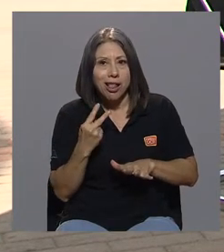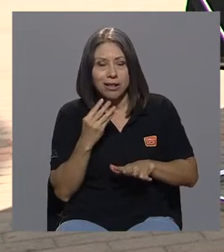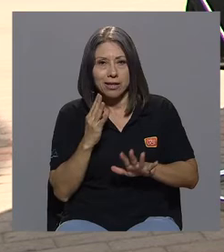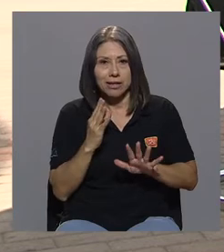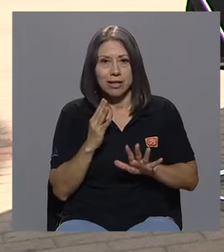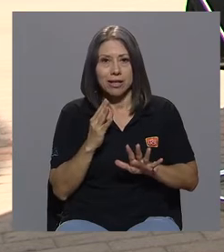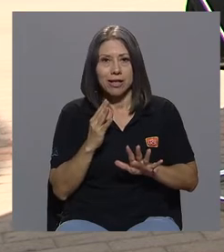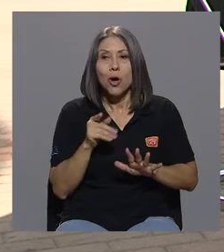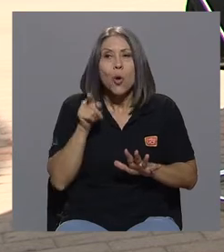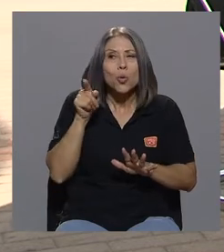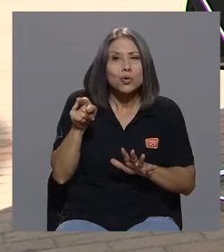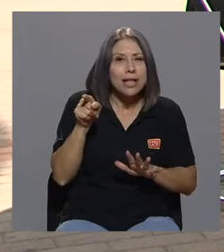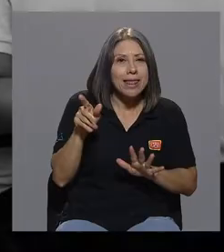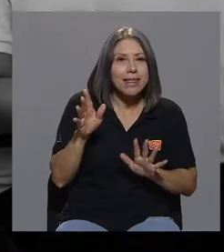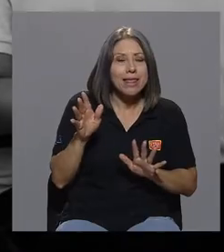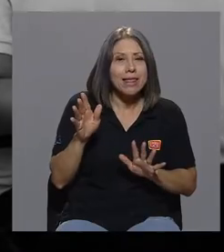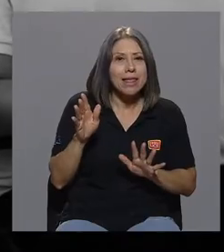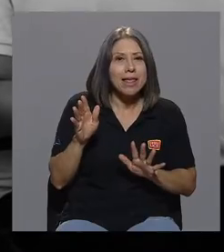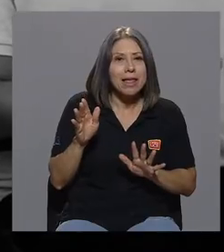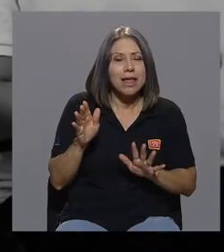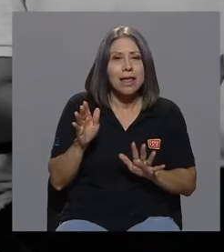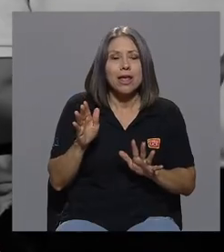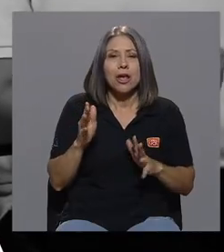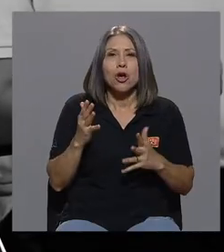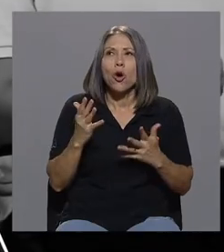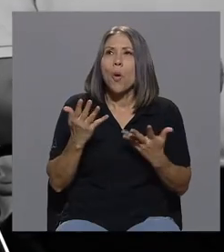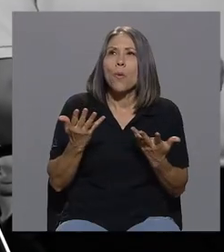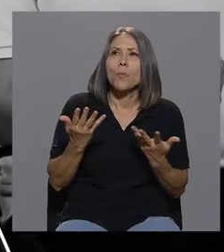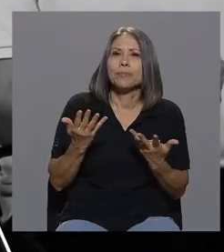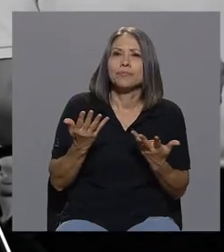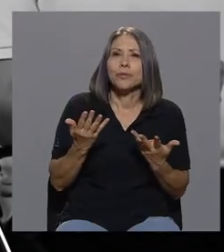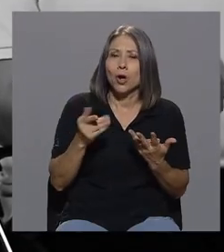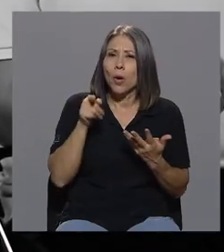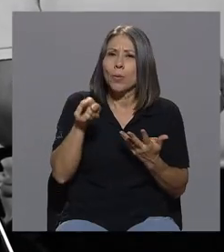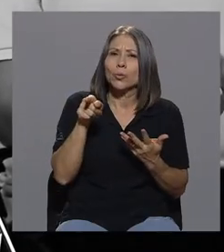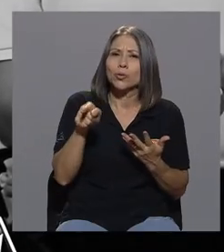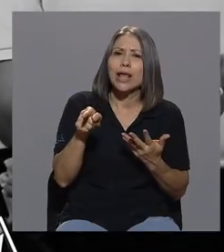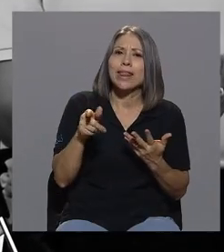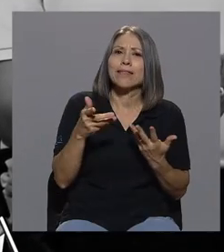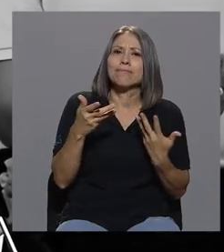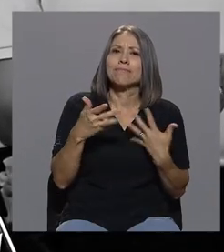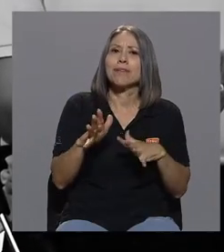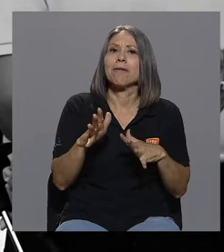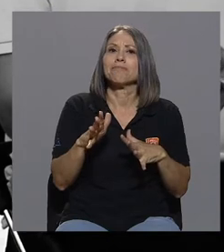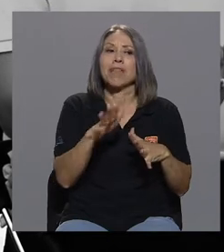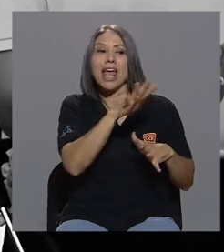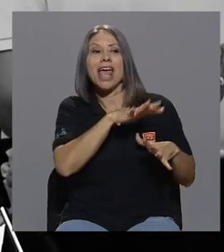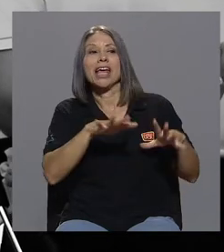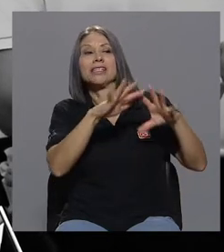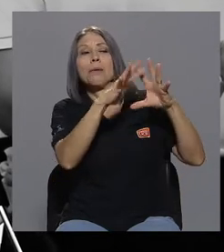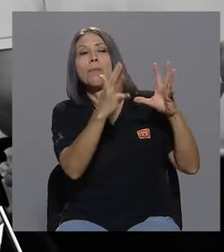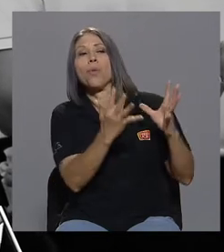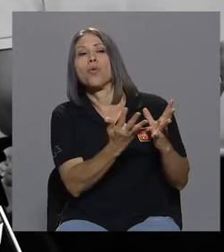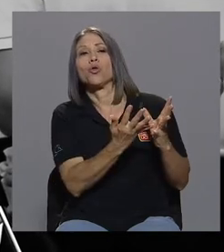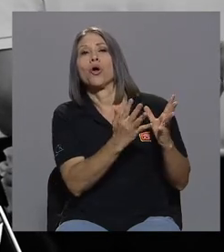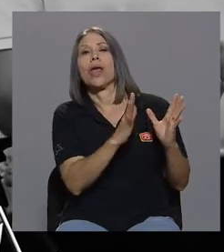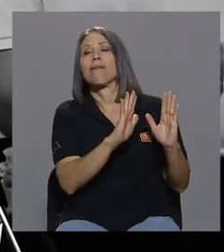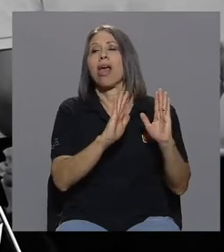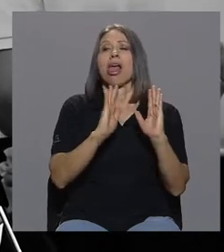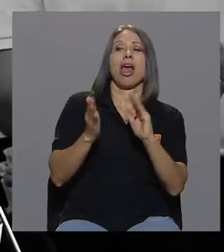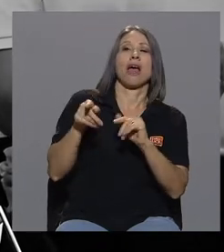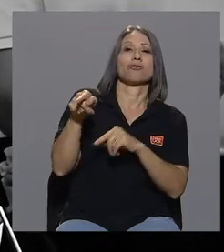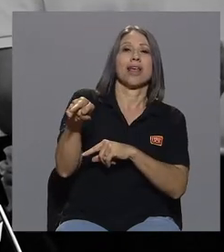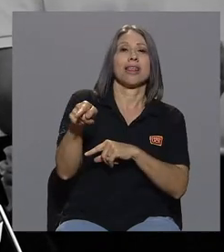por dejar o salir de ese mundo que le había dado la espalda, vive 15 años